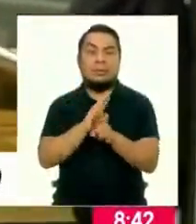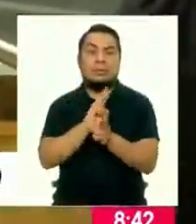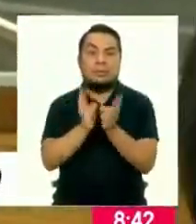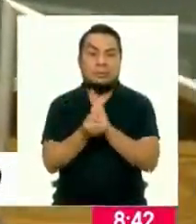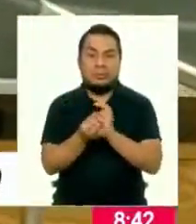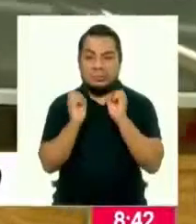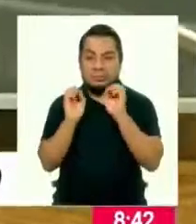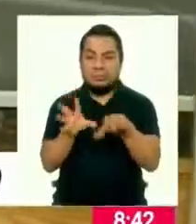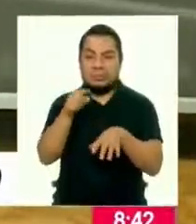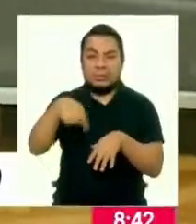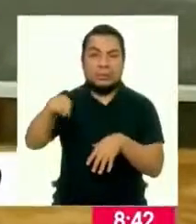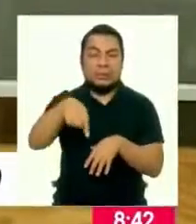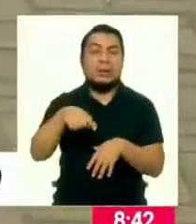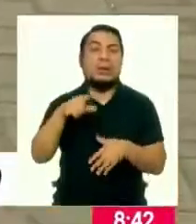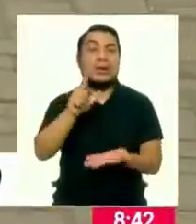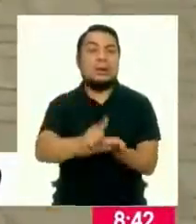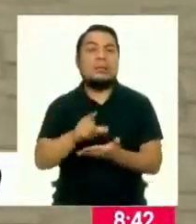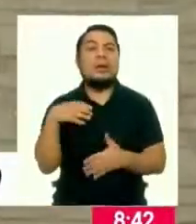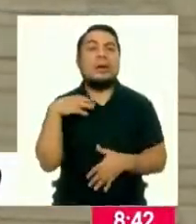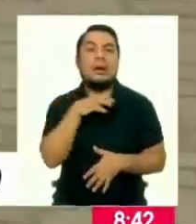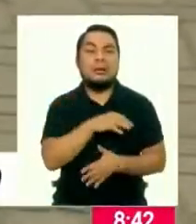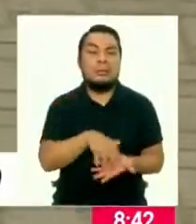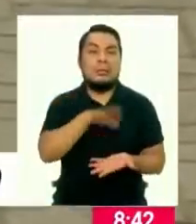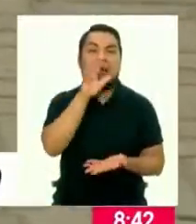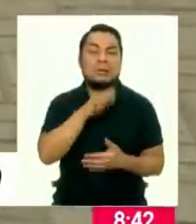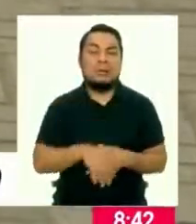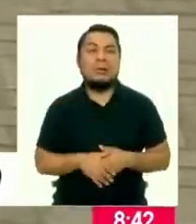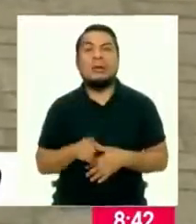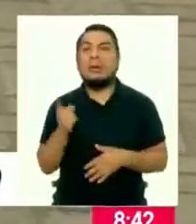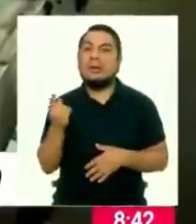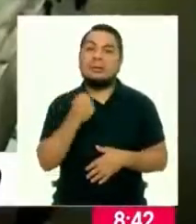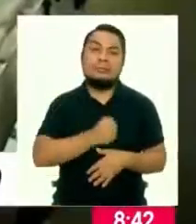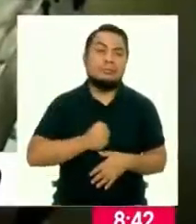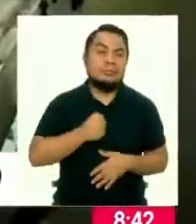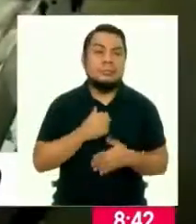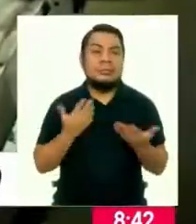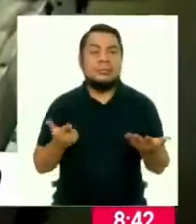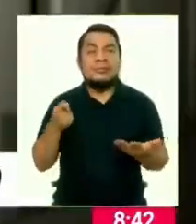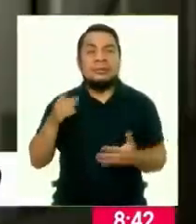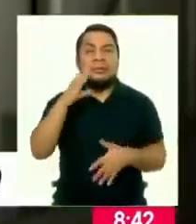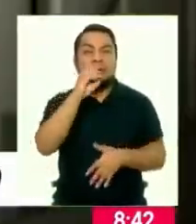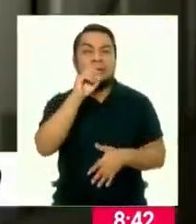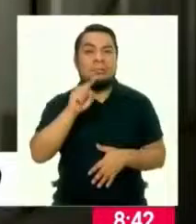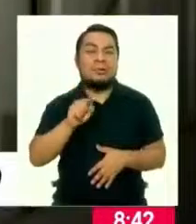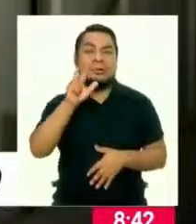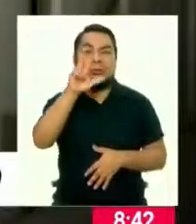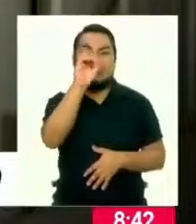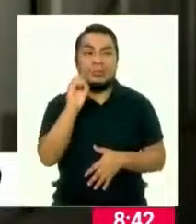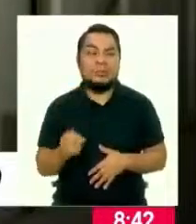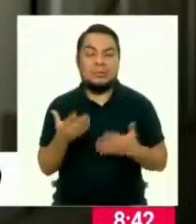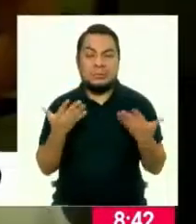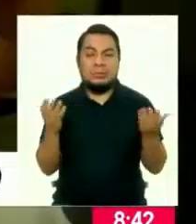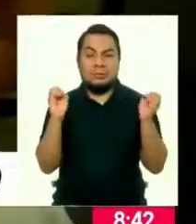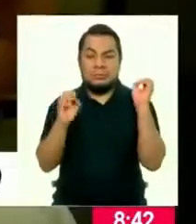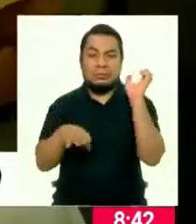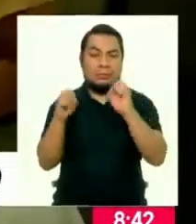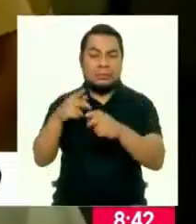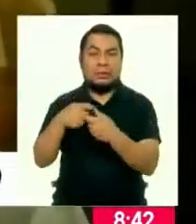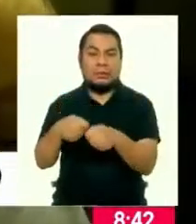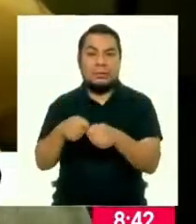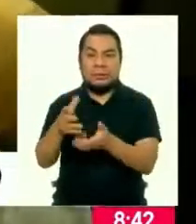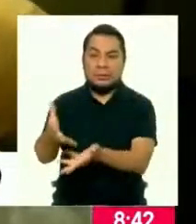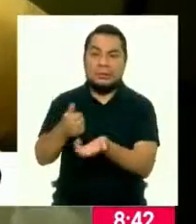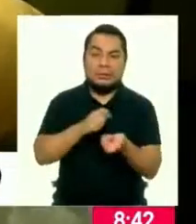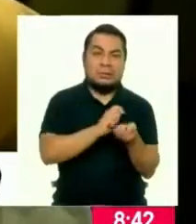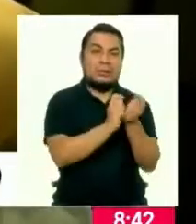tipo se generan en Lima y Callao. Lamentablemente, apenas el 0.3% de los desechos plásticos se